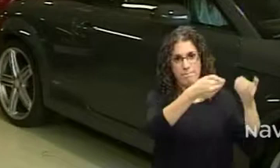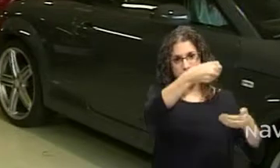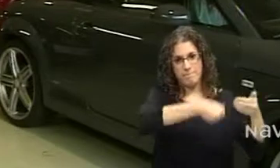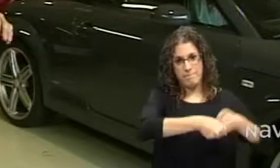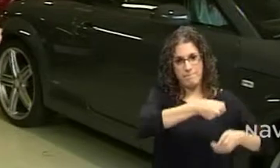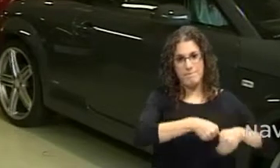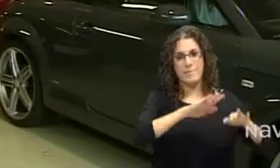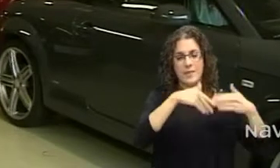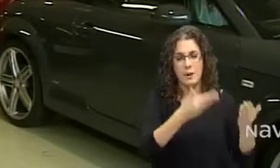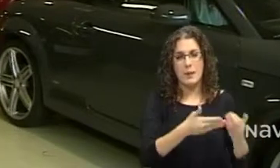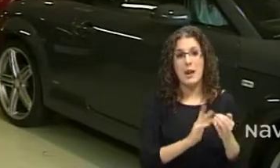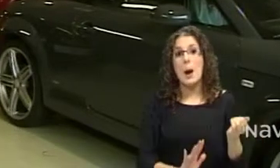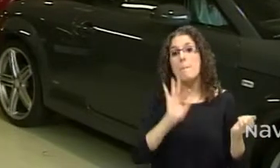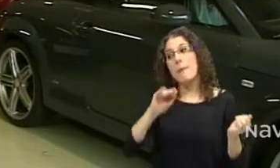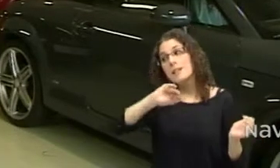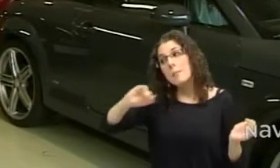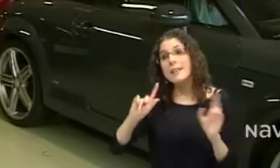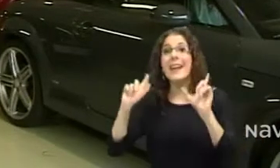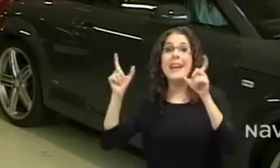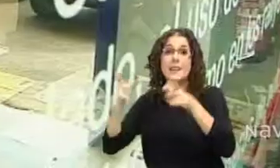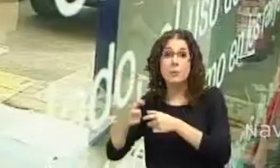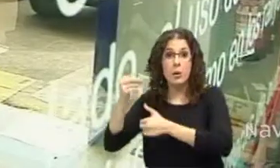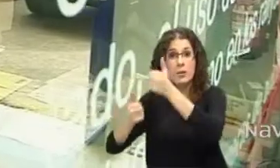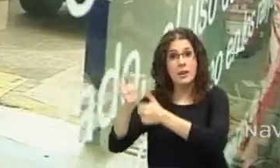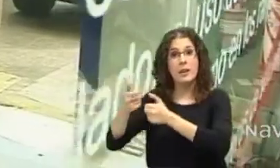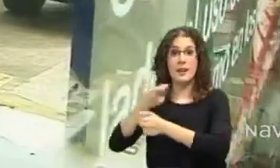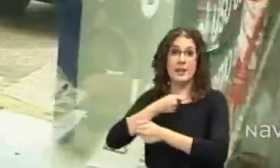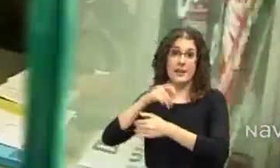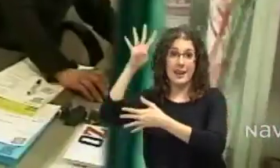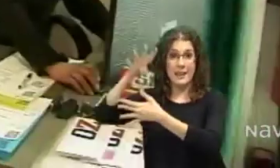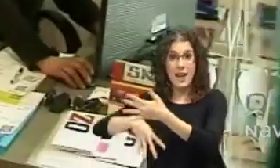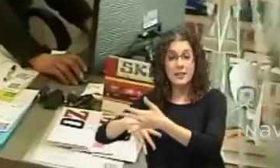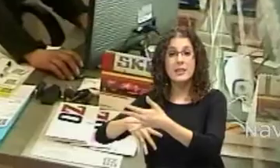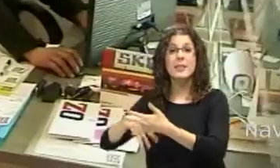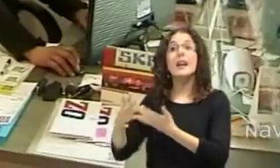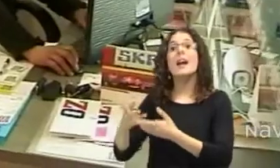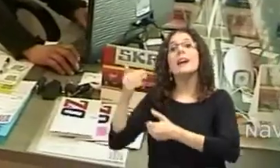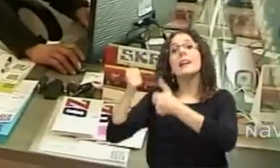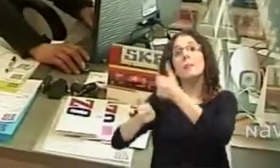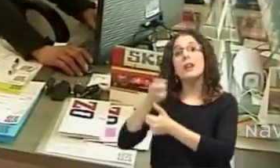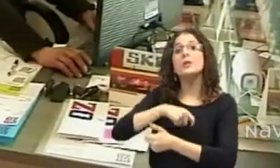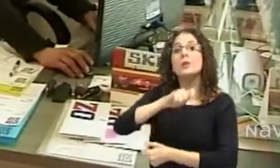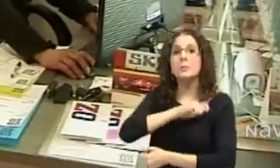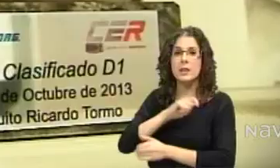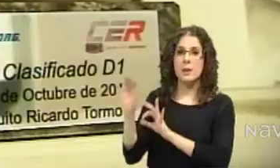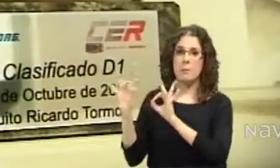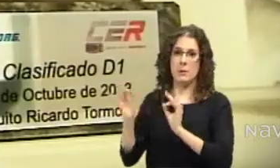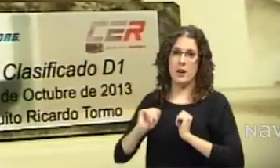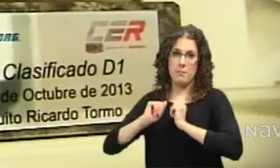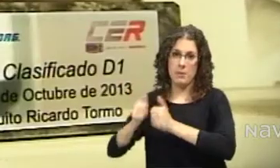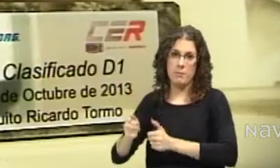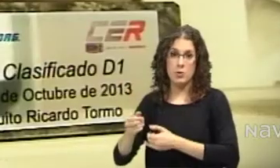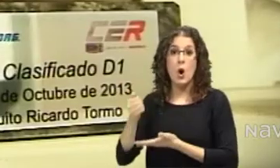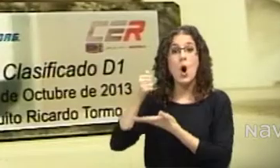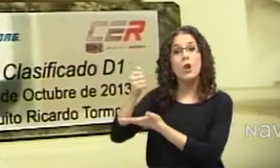que trabajo, el equipo catalán que trabajo, empezamos a preparar el campeonato de España con los leones. Hacemos la Copa Super León, campeonato de